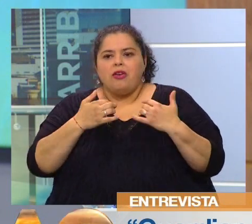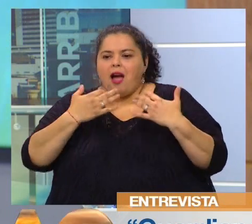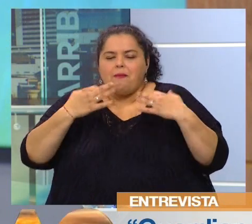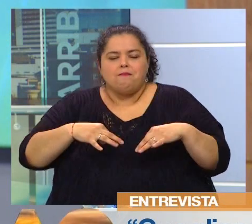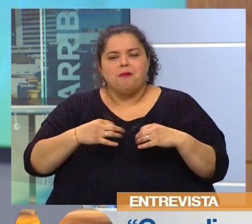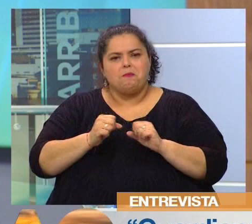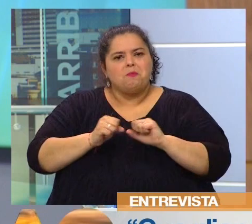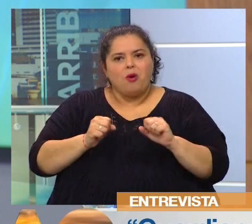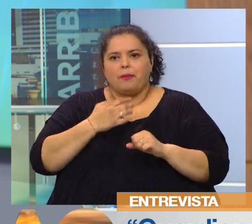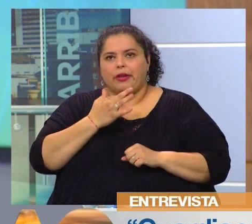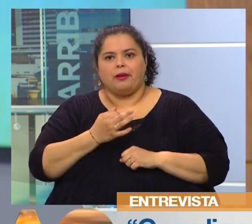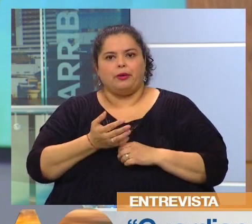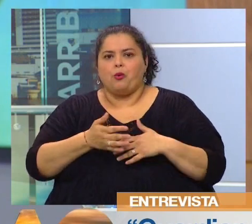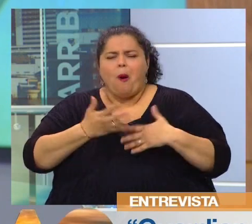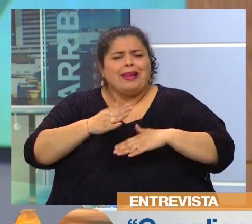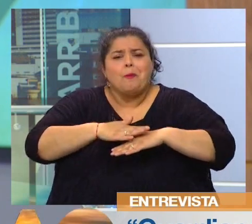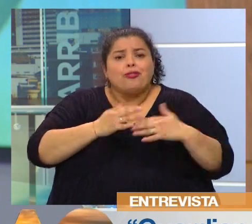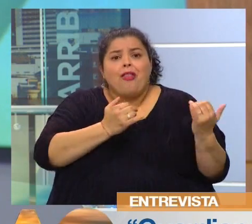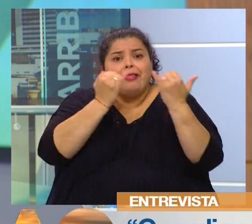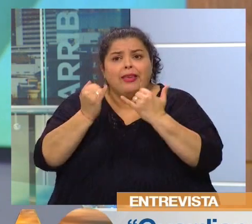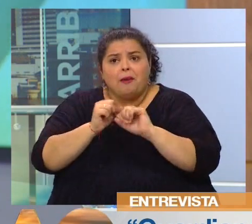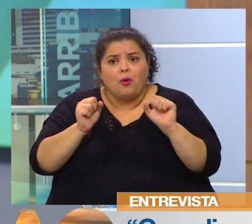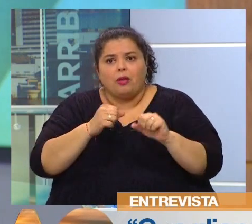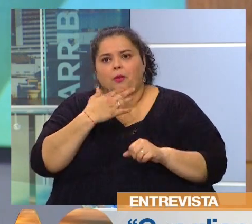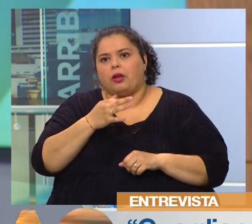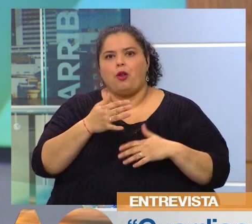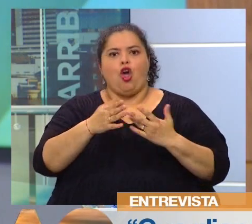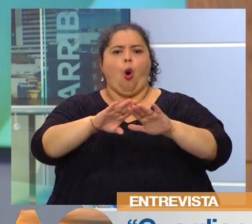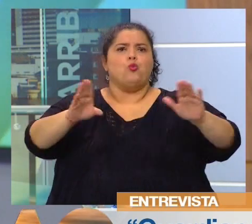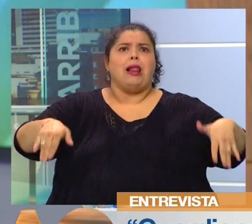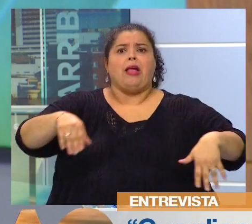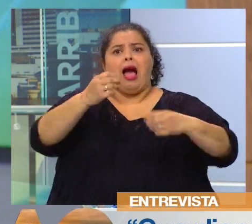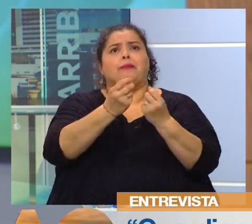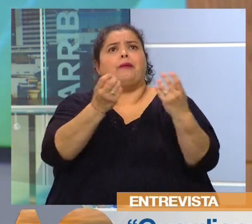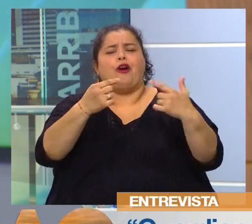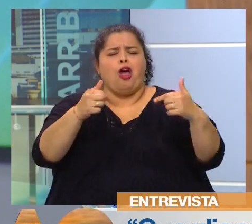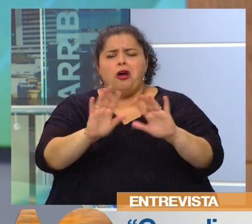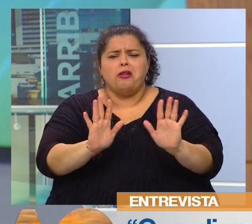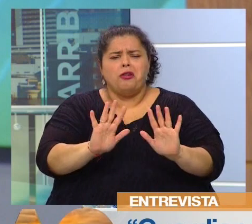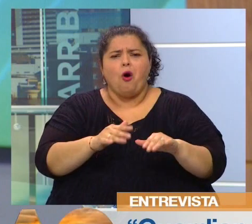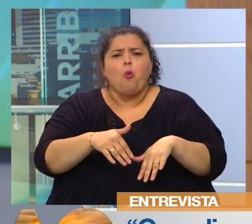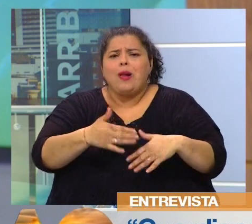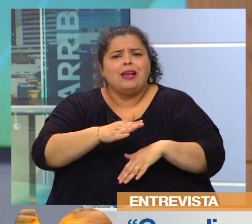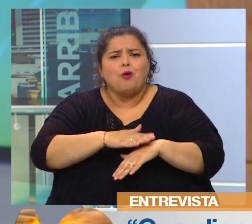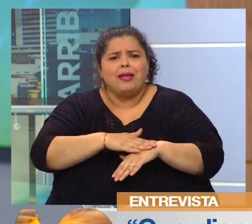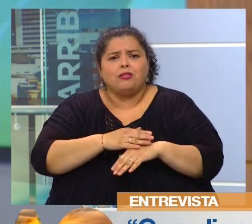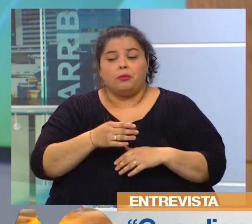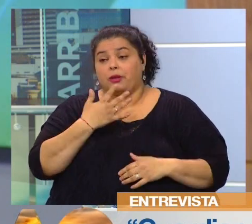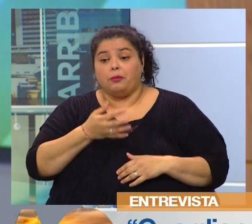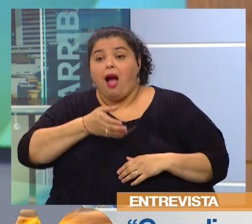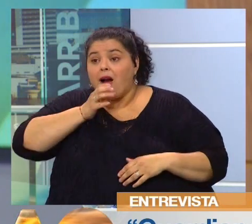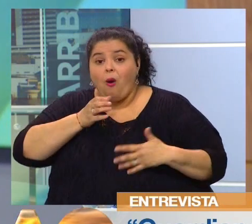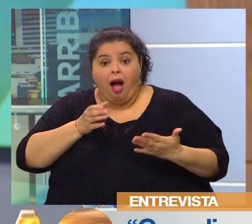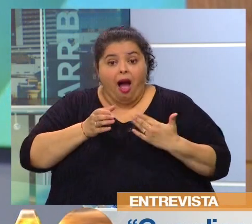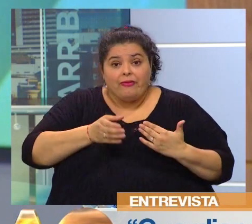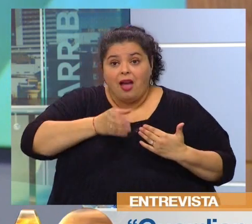que puede ser antes de tomar un vaso de agua. Vos no tenés por qué tener un altar con todo. Puede ser antes de tomar un vaso